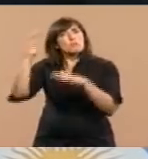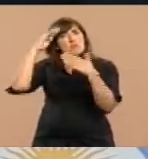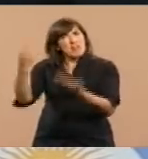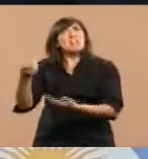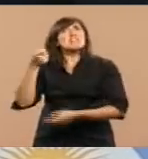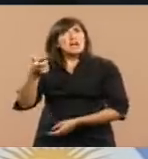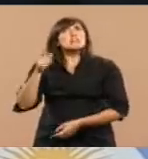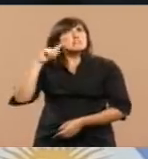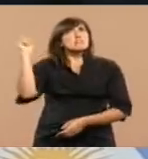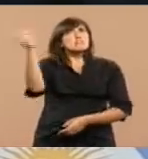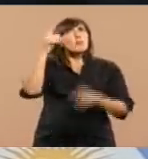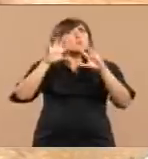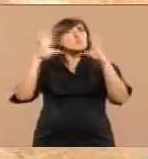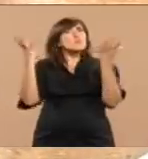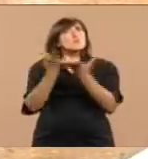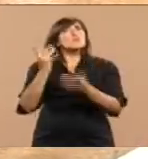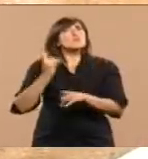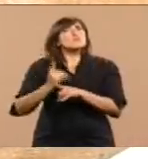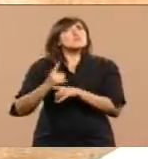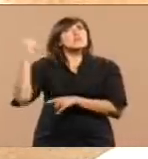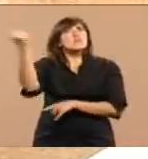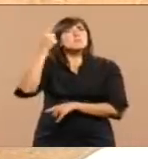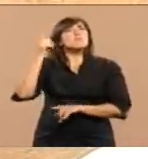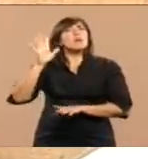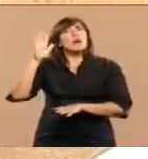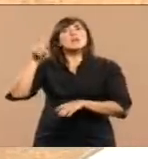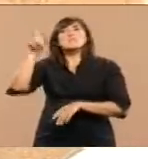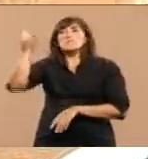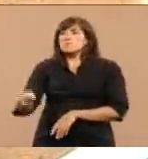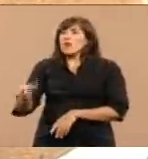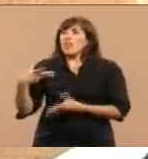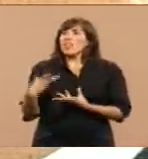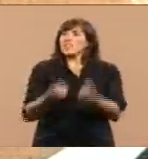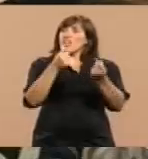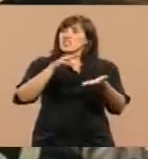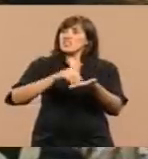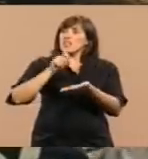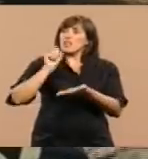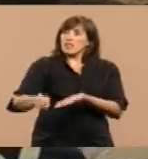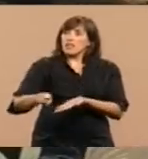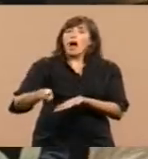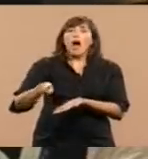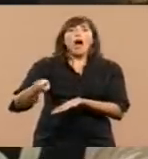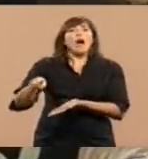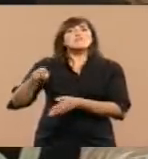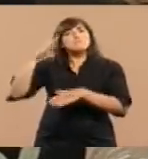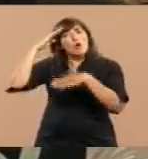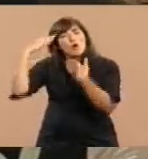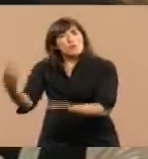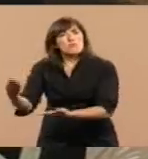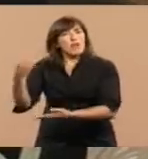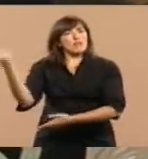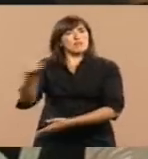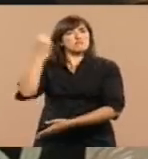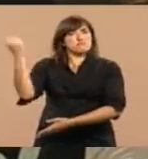todos los pueblos del mundo hacen a quienes han dado su vida por la patria. Esto no nos convierte en una